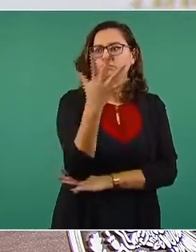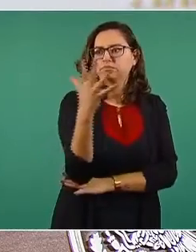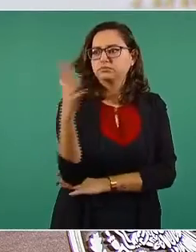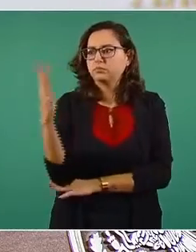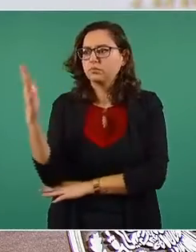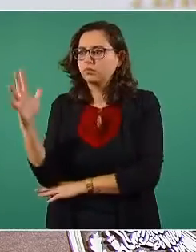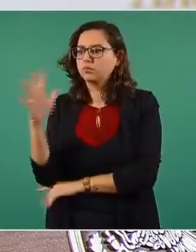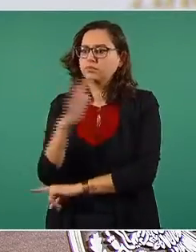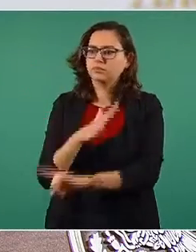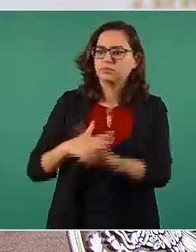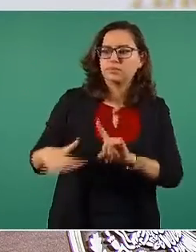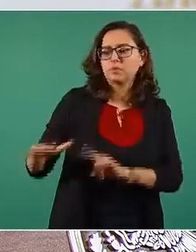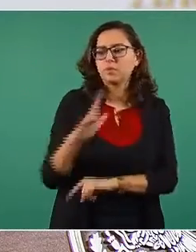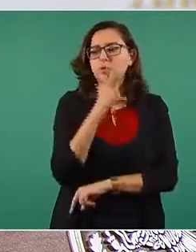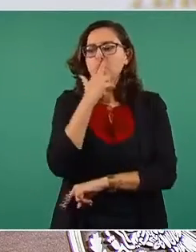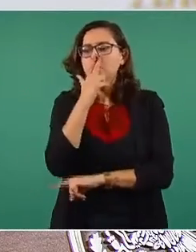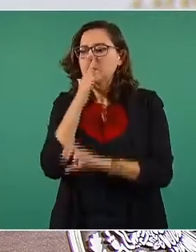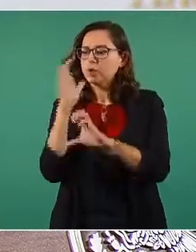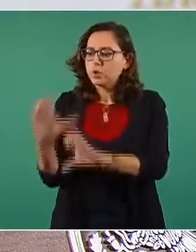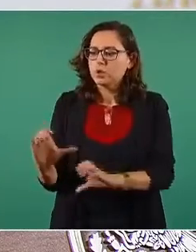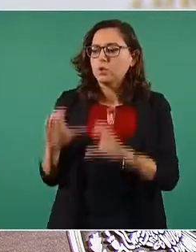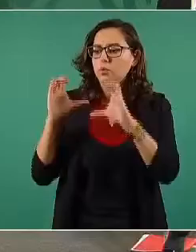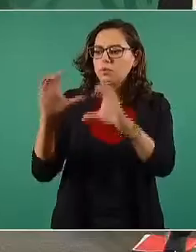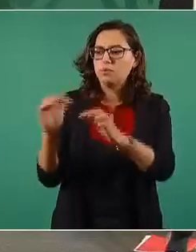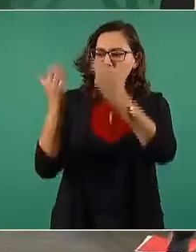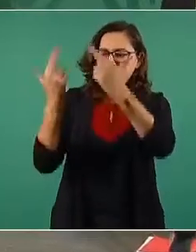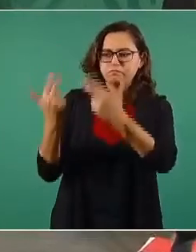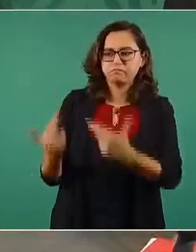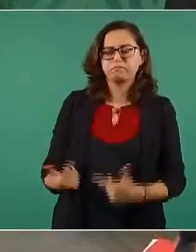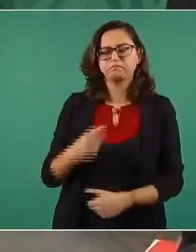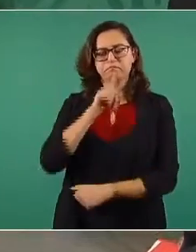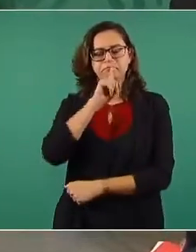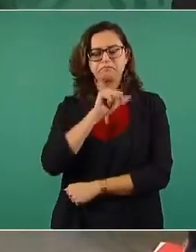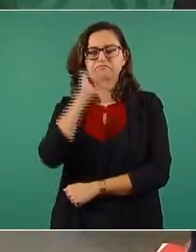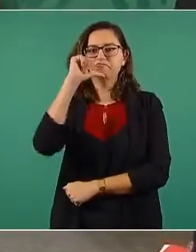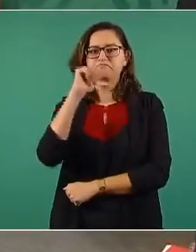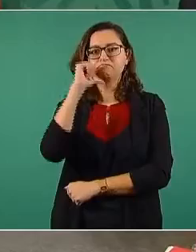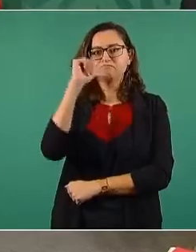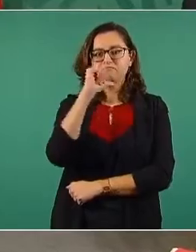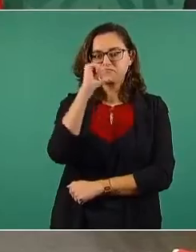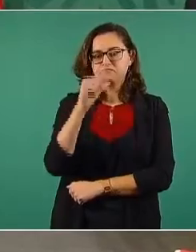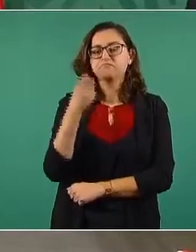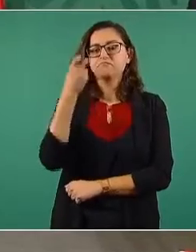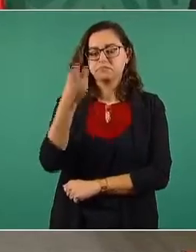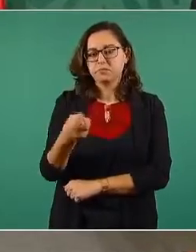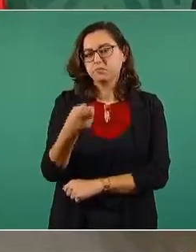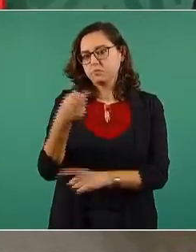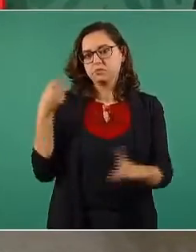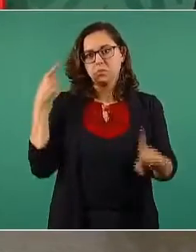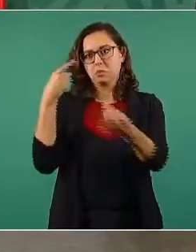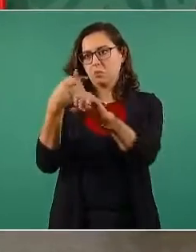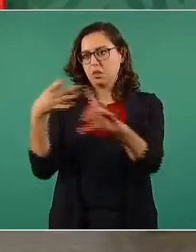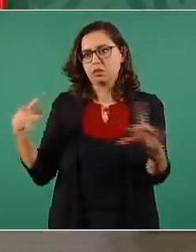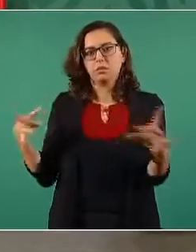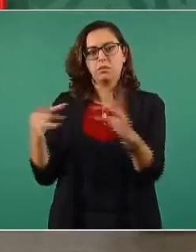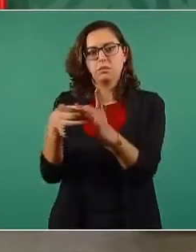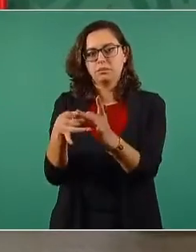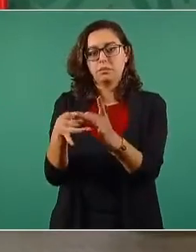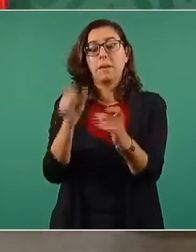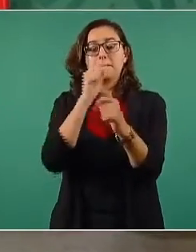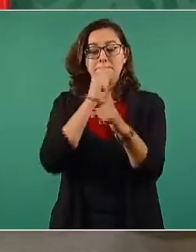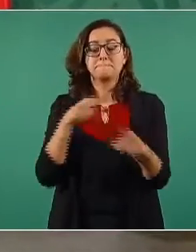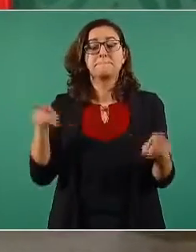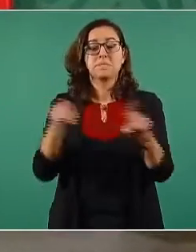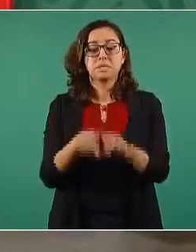conservar la naturaleza, de no destruir el medio ambiente. También aprovecho para